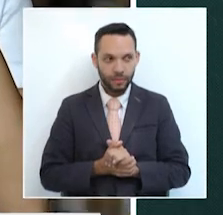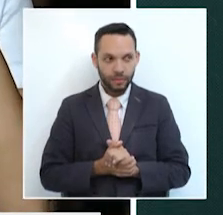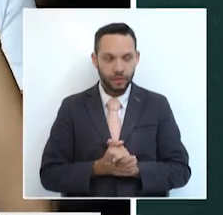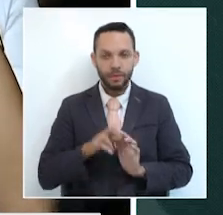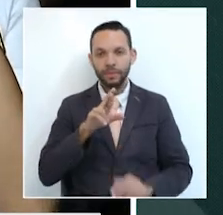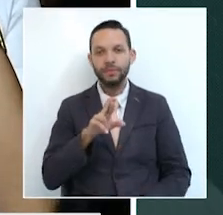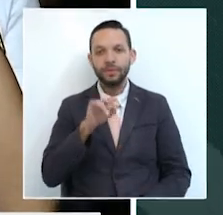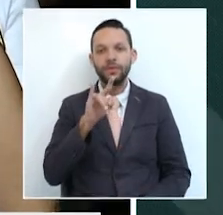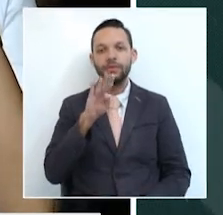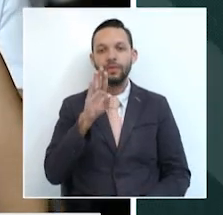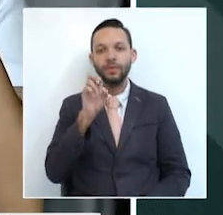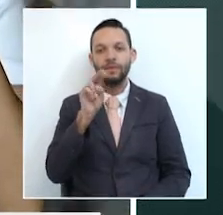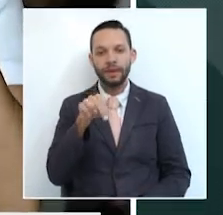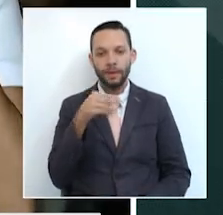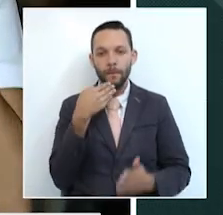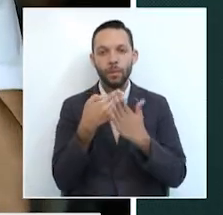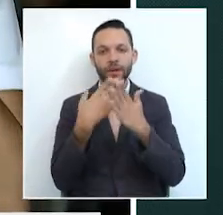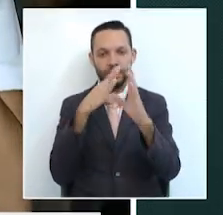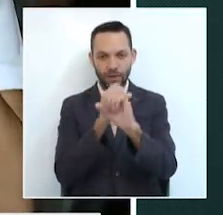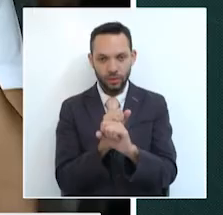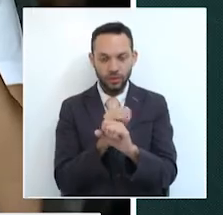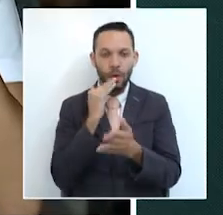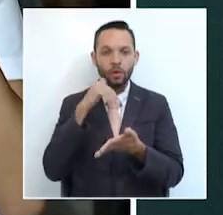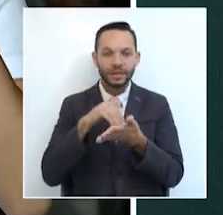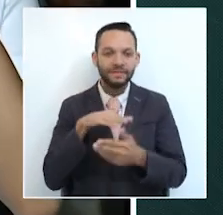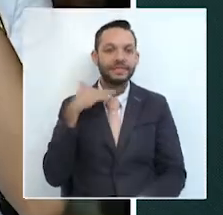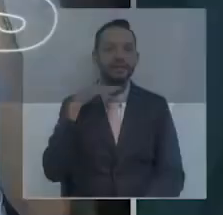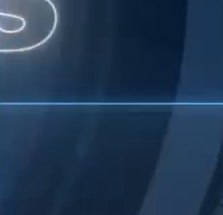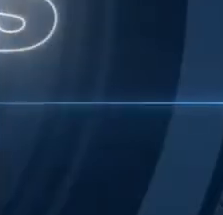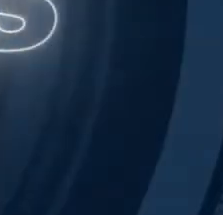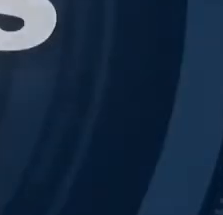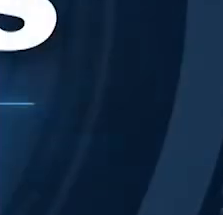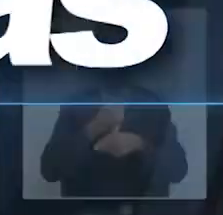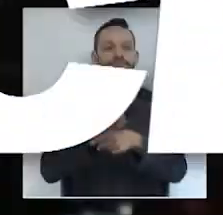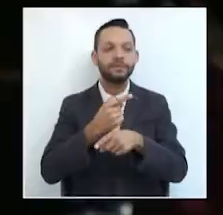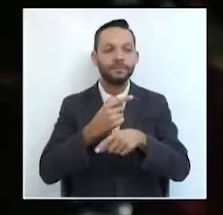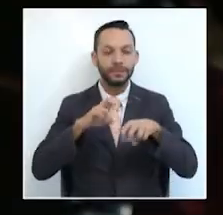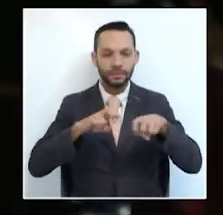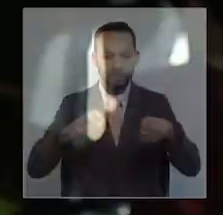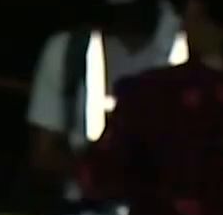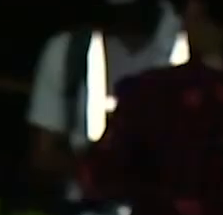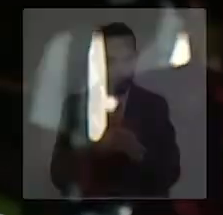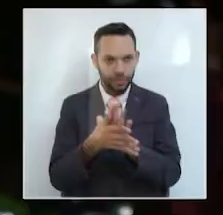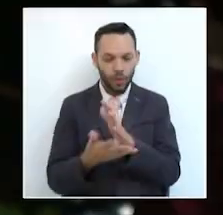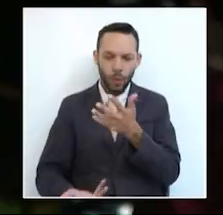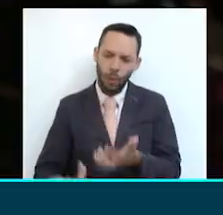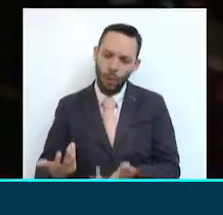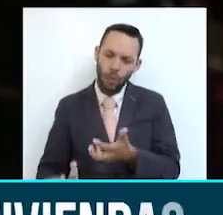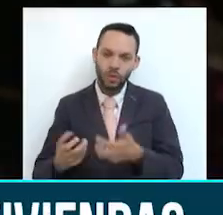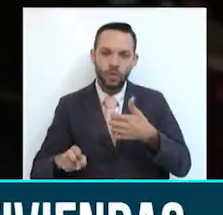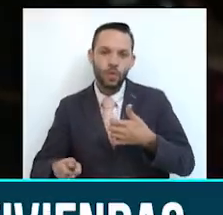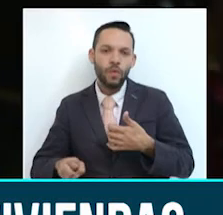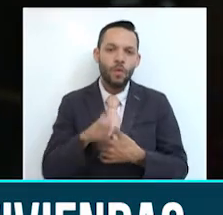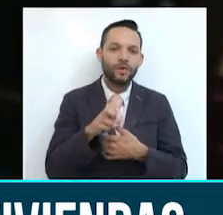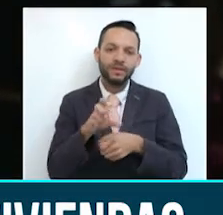Rubén, hola, muy buenas noches nuevamente. Los saludamos entonces desde la capital Quindío. En vivo y en directo desde el lugar de la emergencia, al norte de la ciudad, el asentamiento